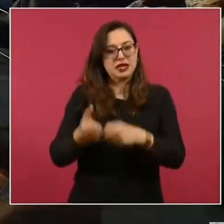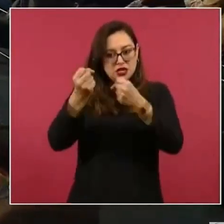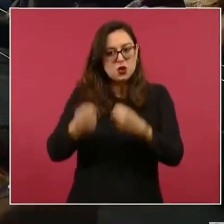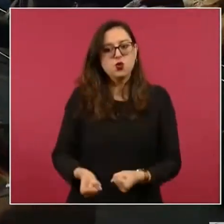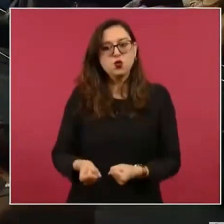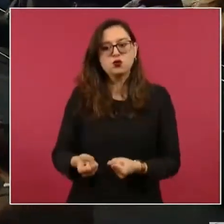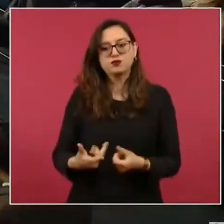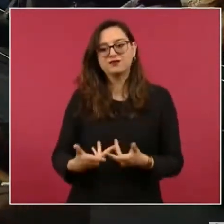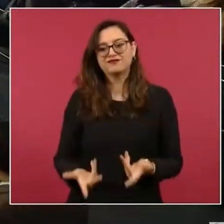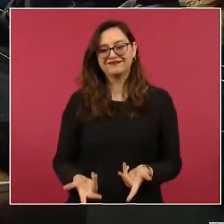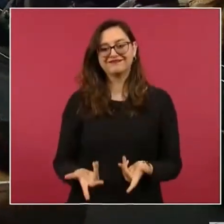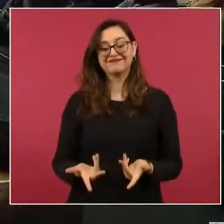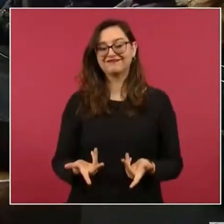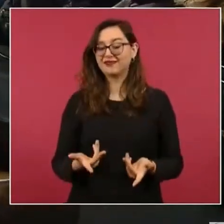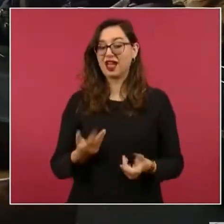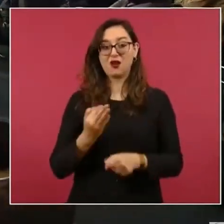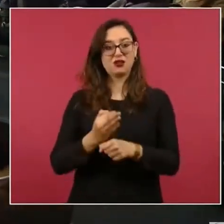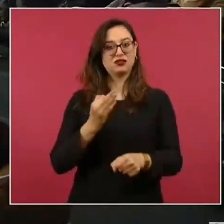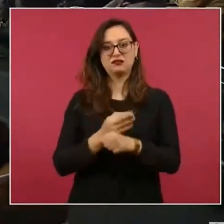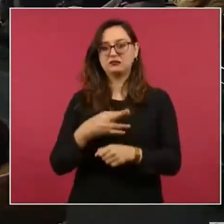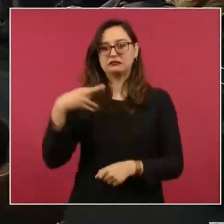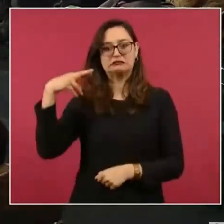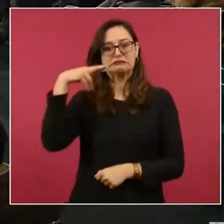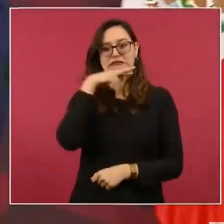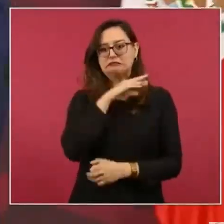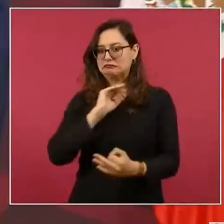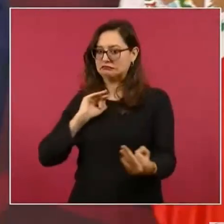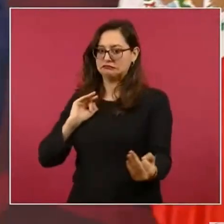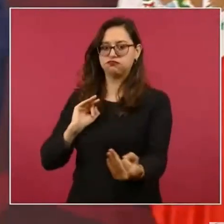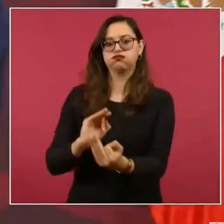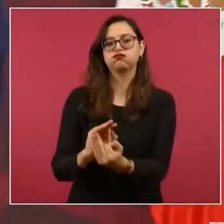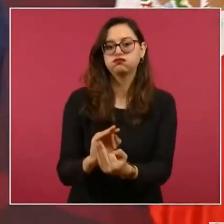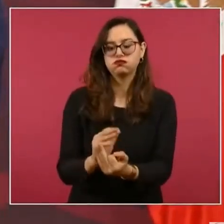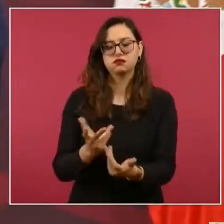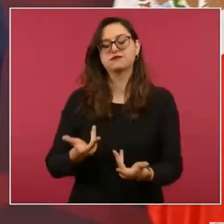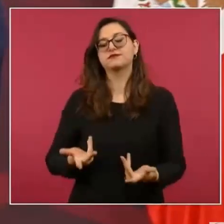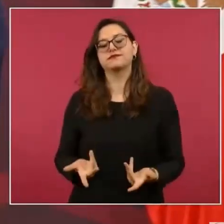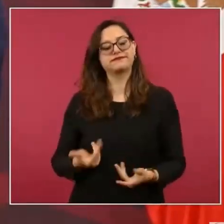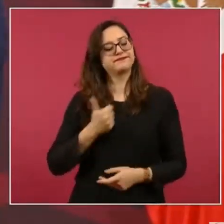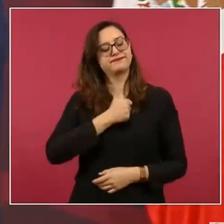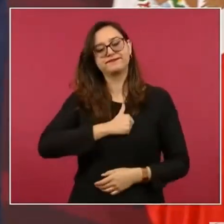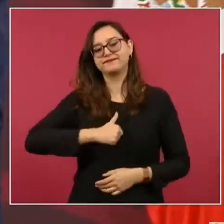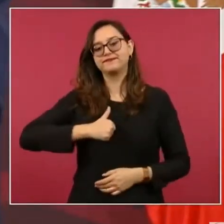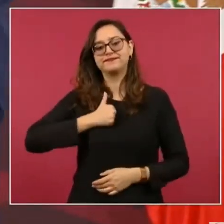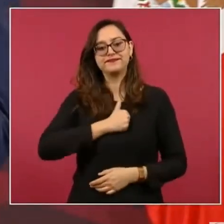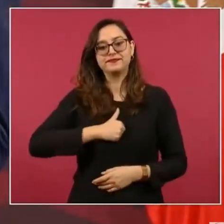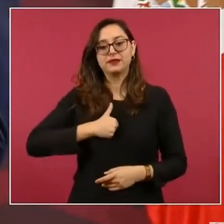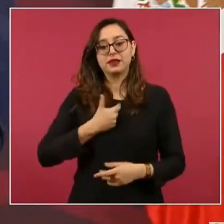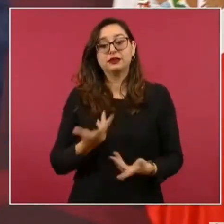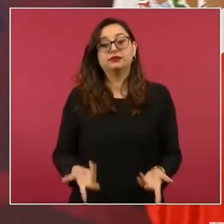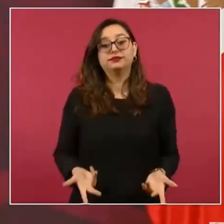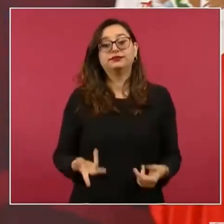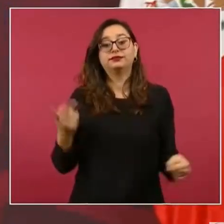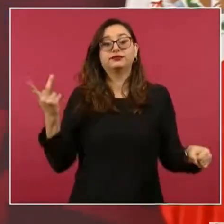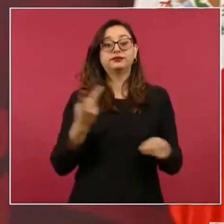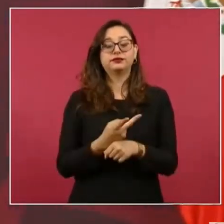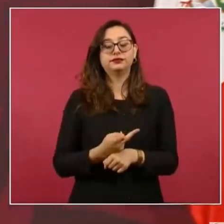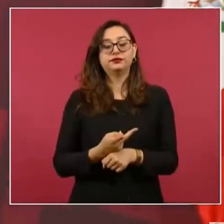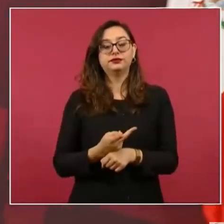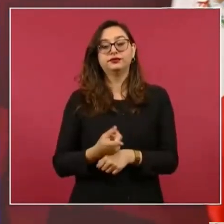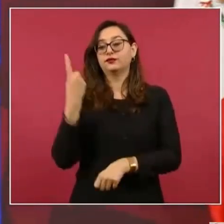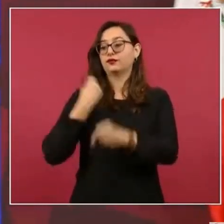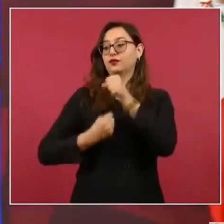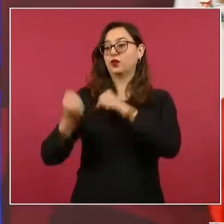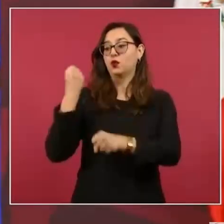el caso del aeropuerto, Felipe Ángeles, como lo terminamos el 21 de marzo del año